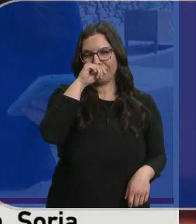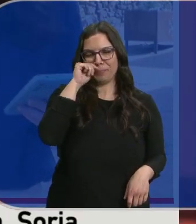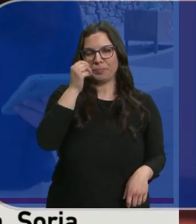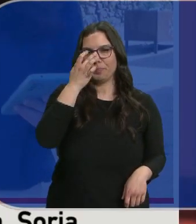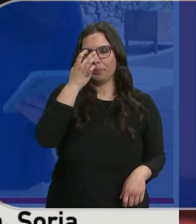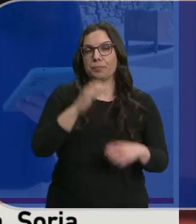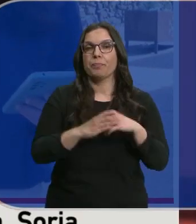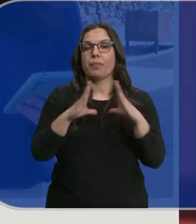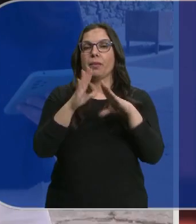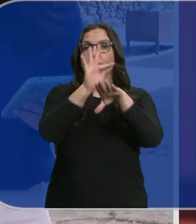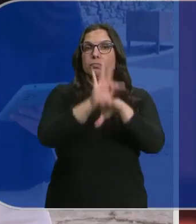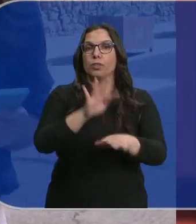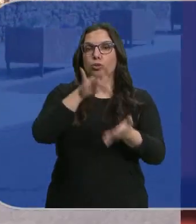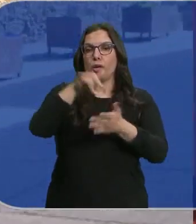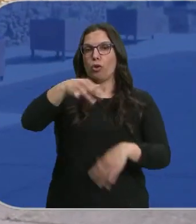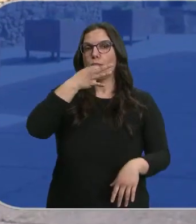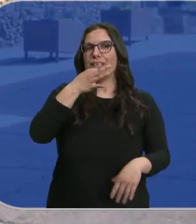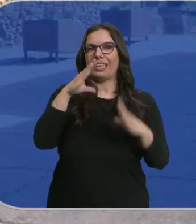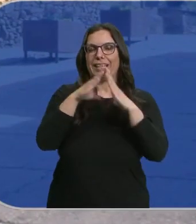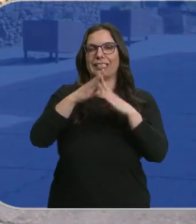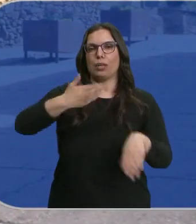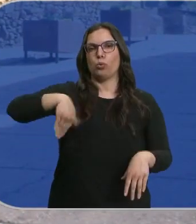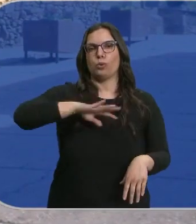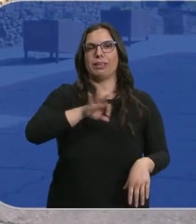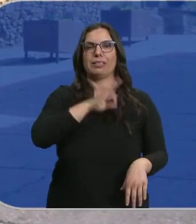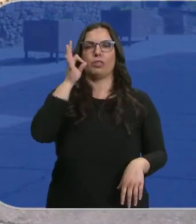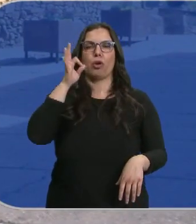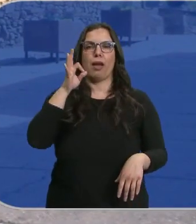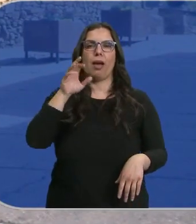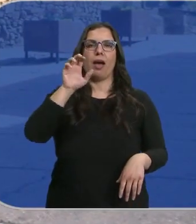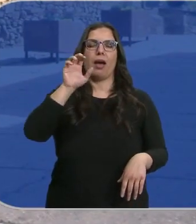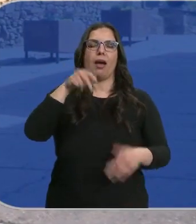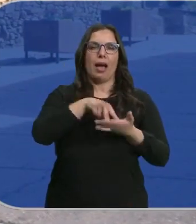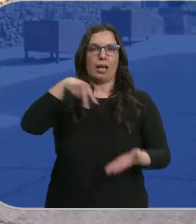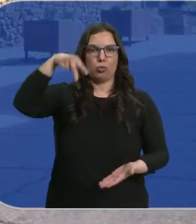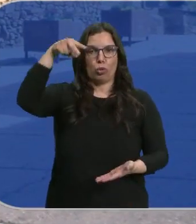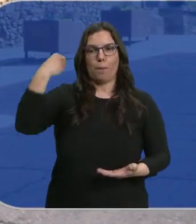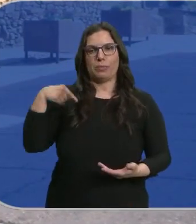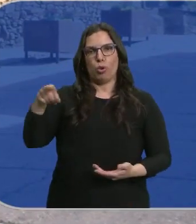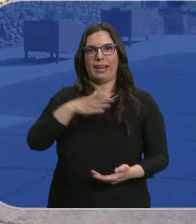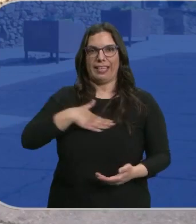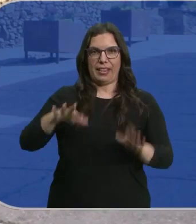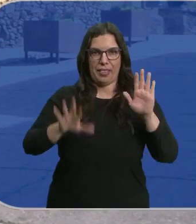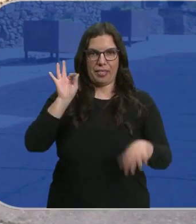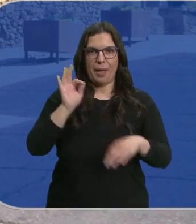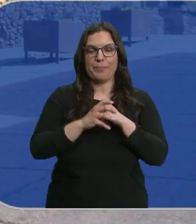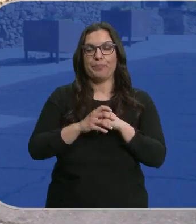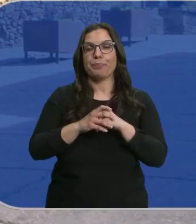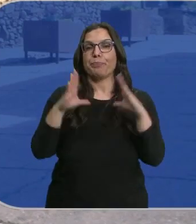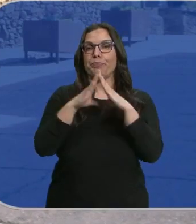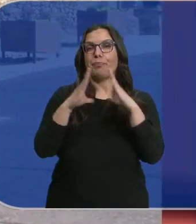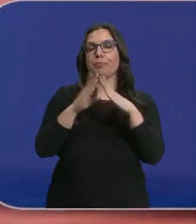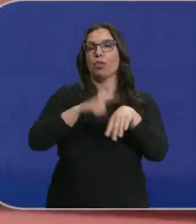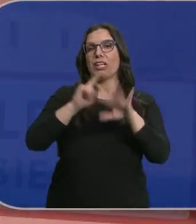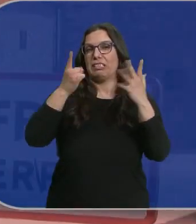Sí, el funeral se va a celebrar esta tarde en esta iglesia de Nuestra Señora de la Asunción, tal y como quería Fernando Sánchez Dragó. Está previsto que la ceremonia